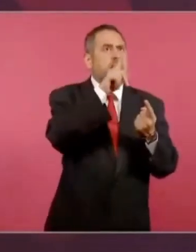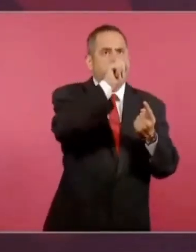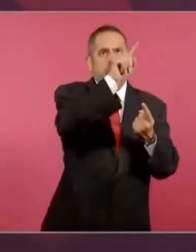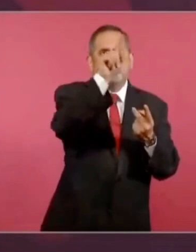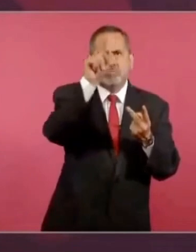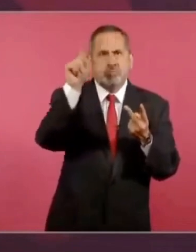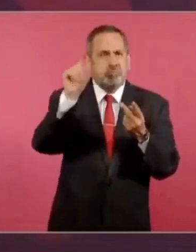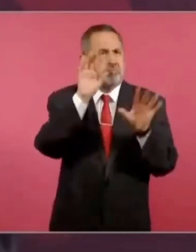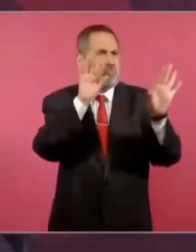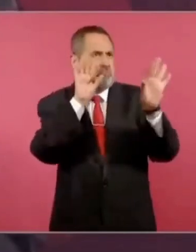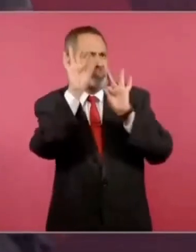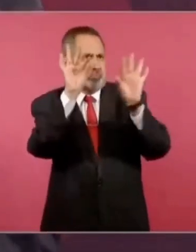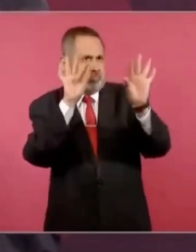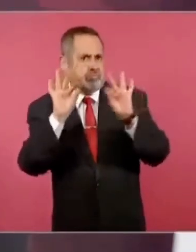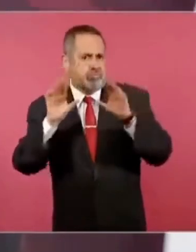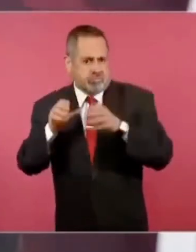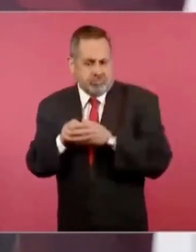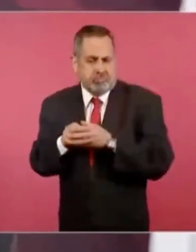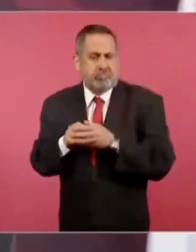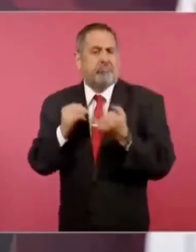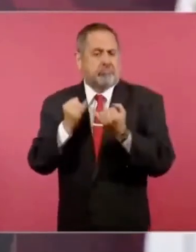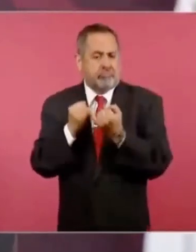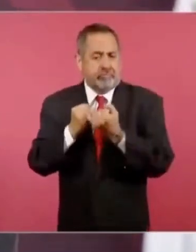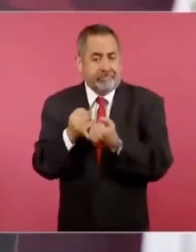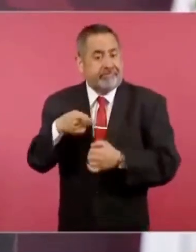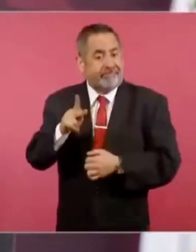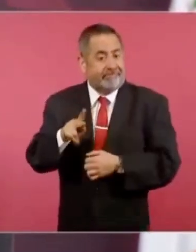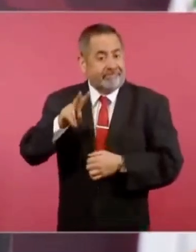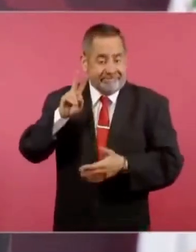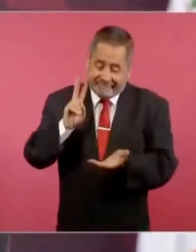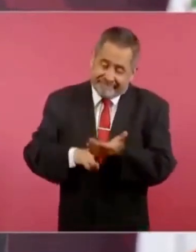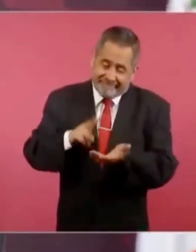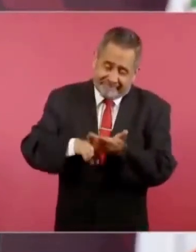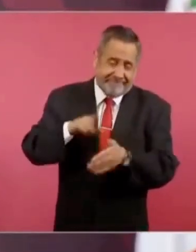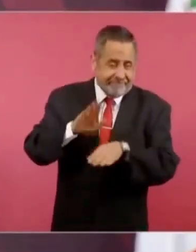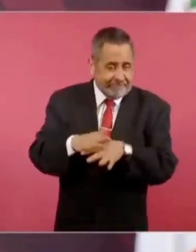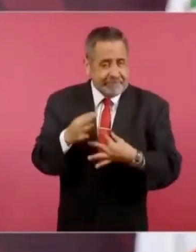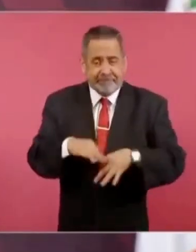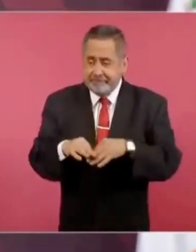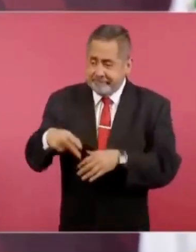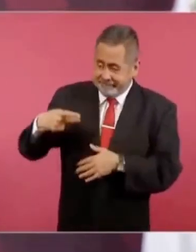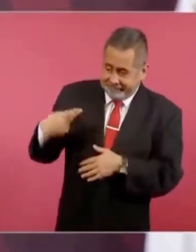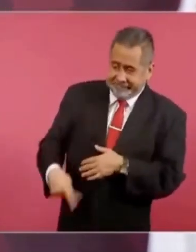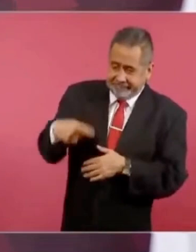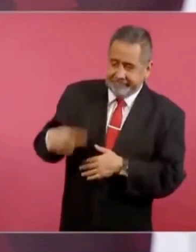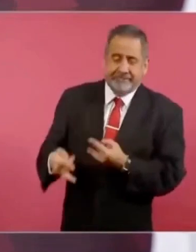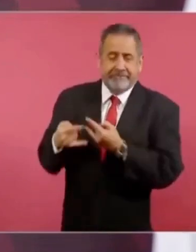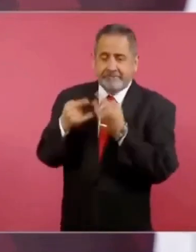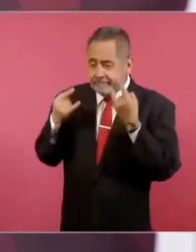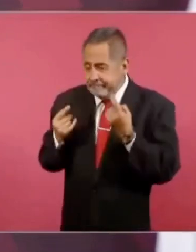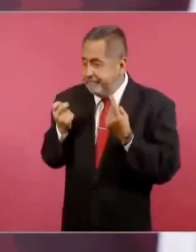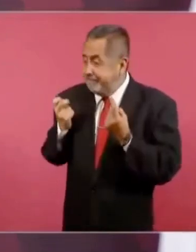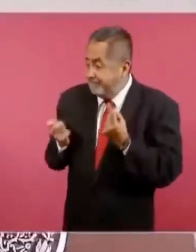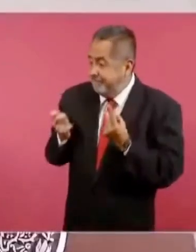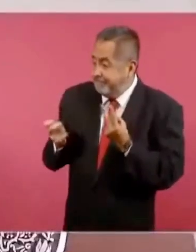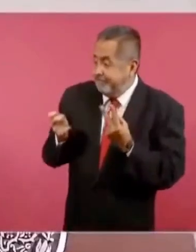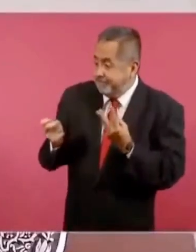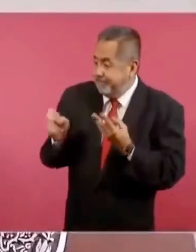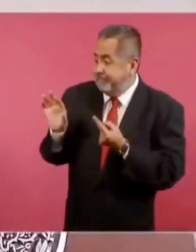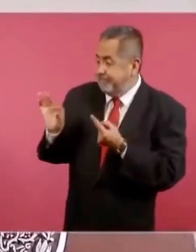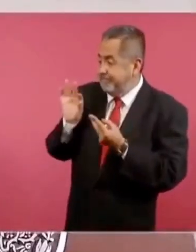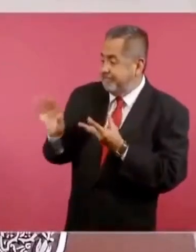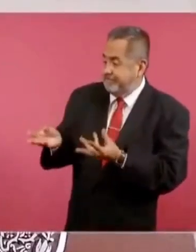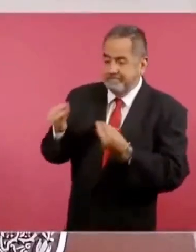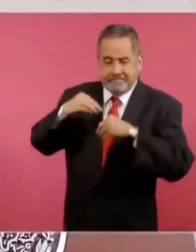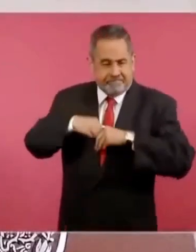nos nutrimos fundamentalmente de nuestra historia